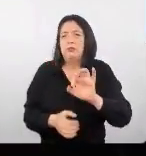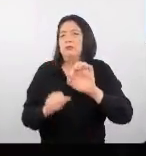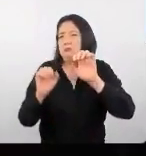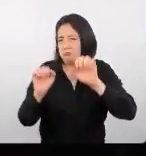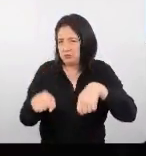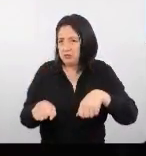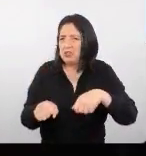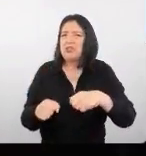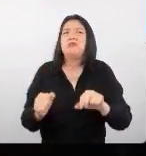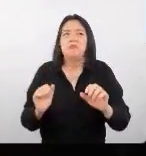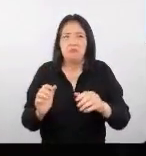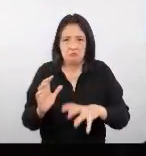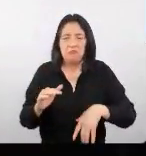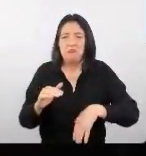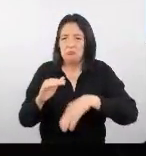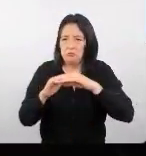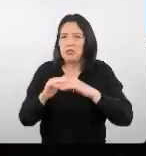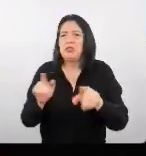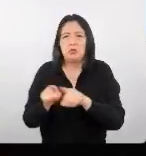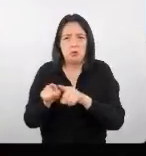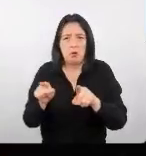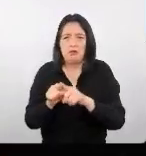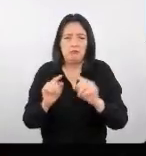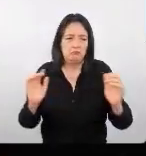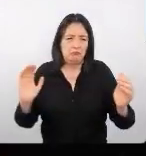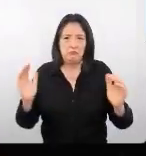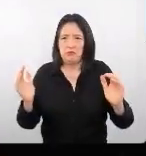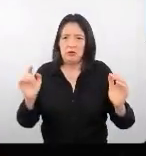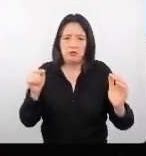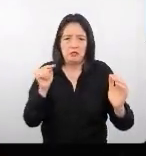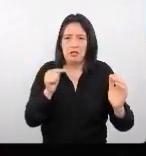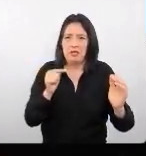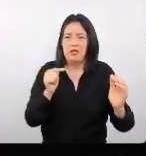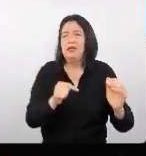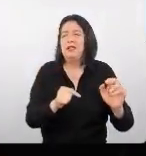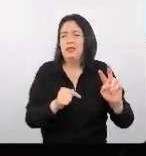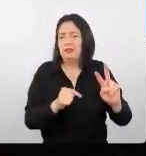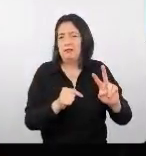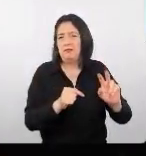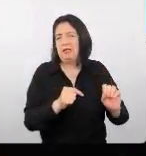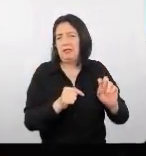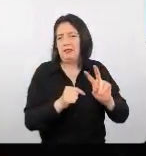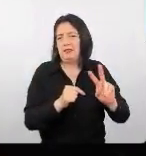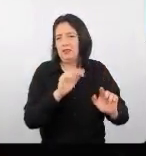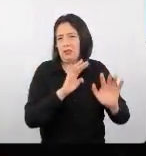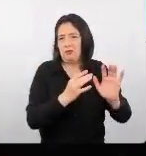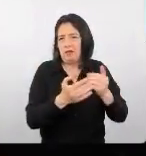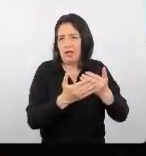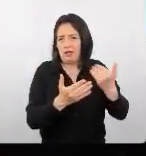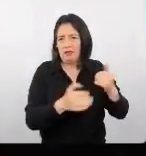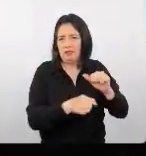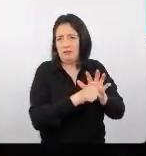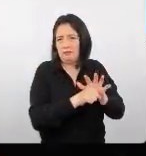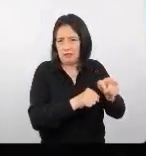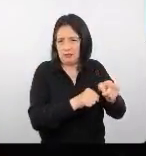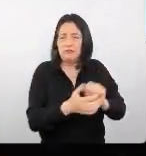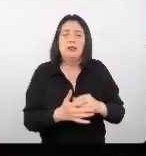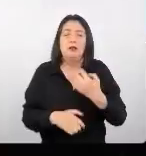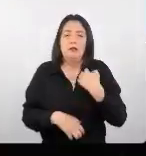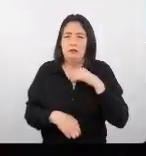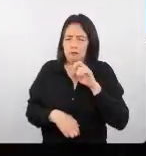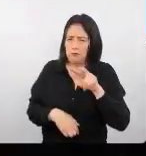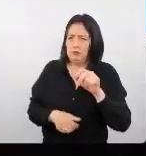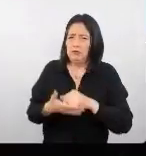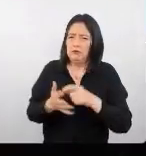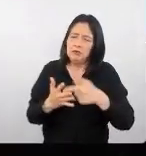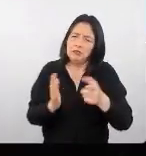cifras similares a las que teníamos en el momento previo a la pandemia. Vamos a ver que se